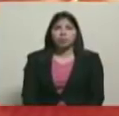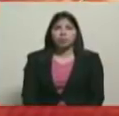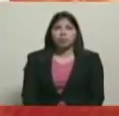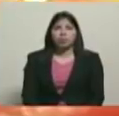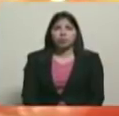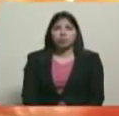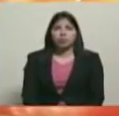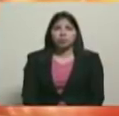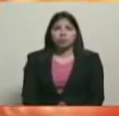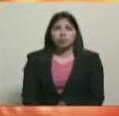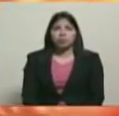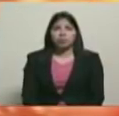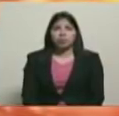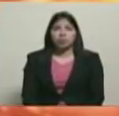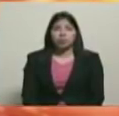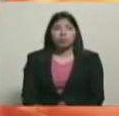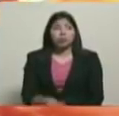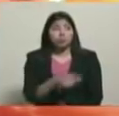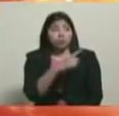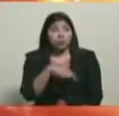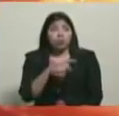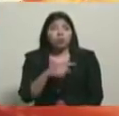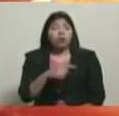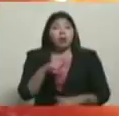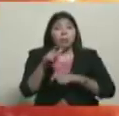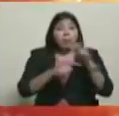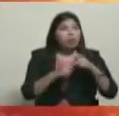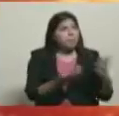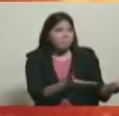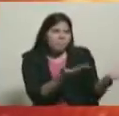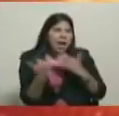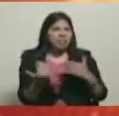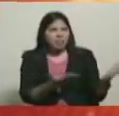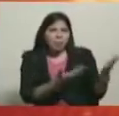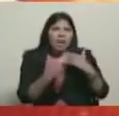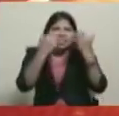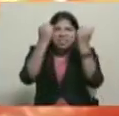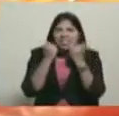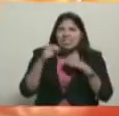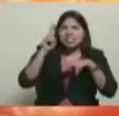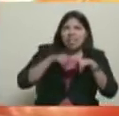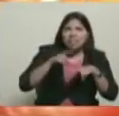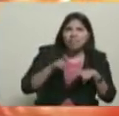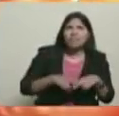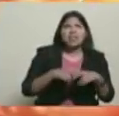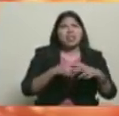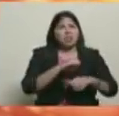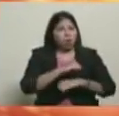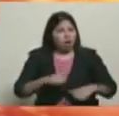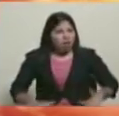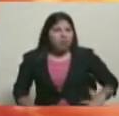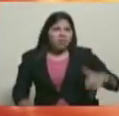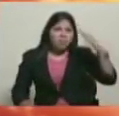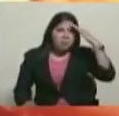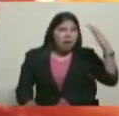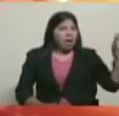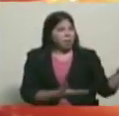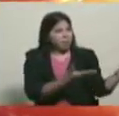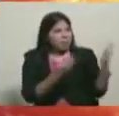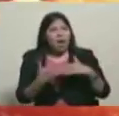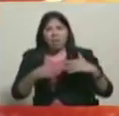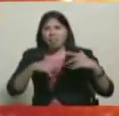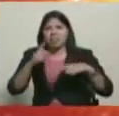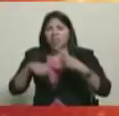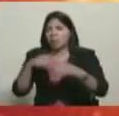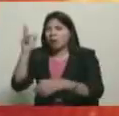engañadas, que se regresaron. Se llevaron Cebín engañados, funcionarios de Cebín que le dijeron, vamos a una operación, está al lado. Se montaron